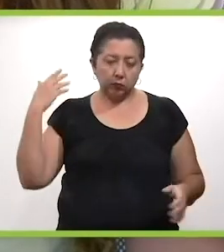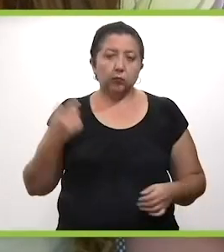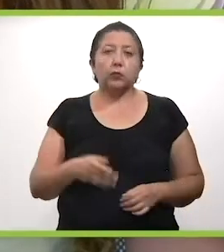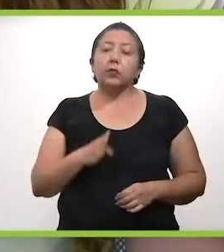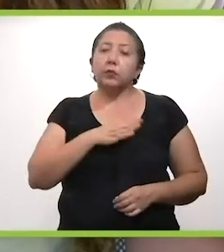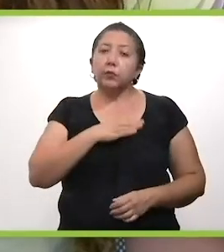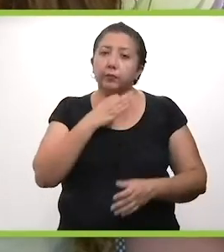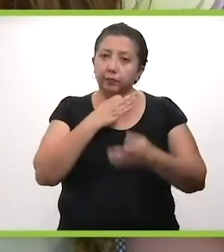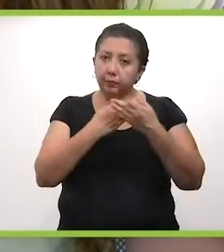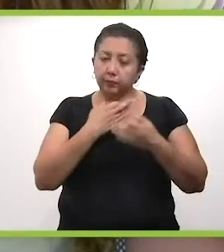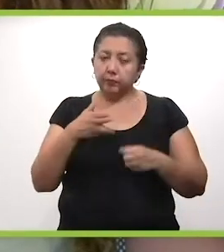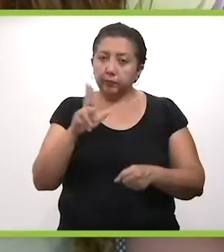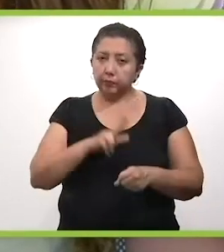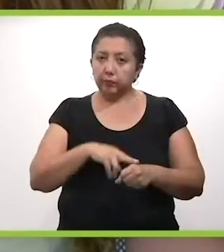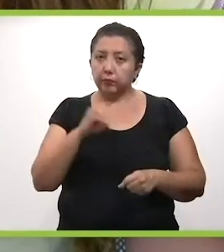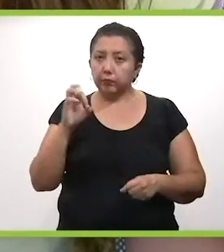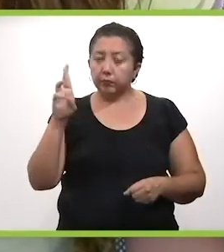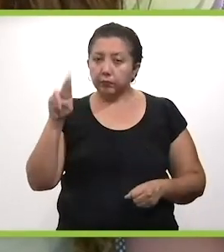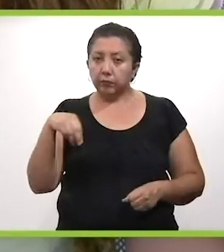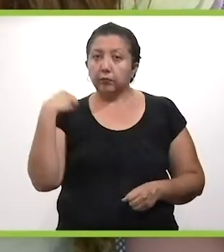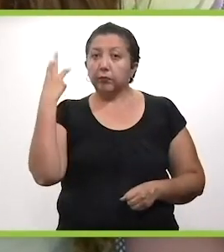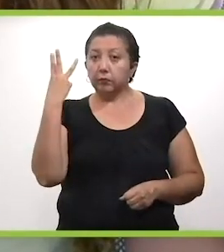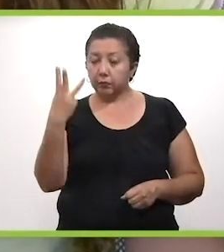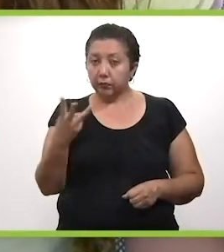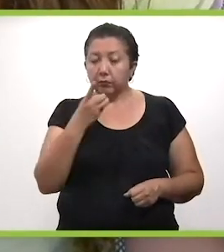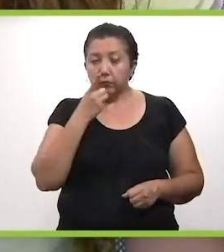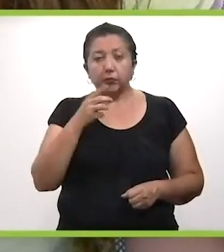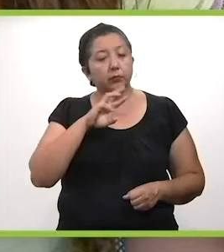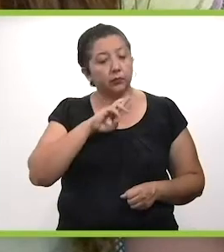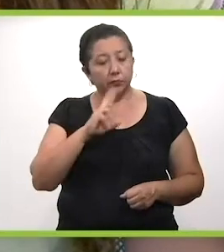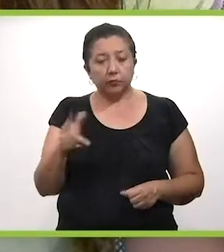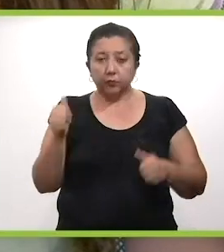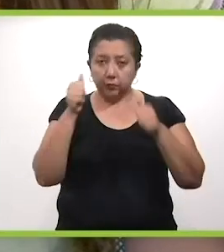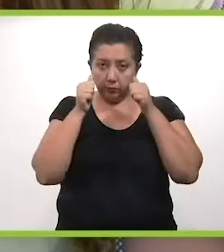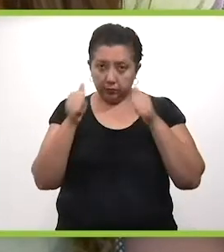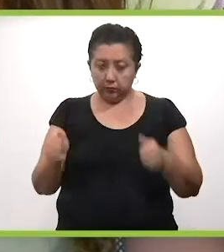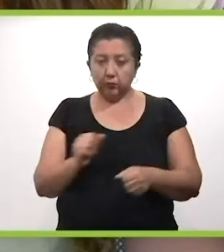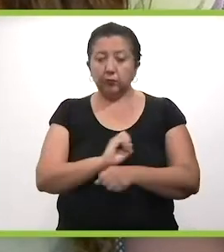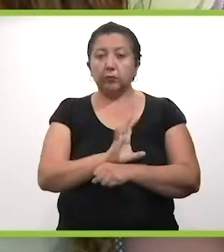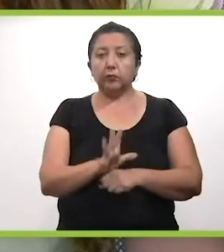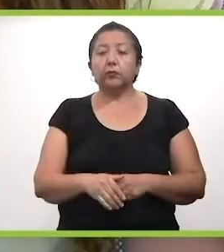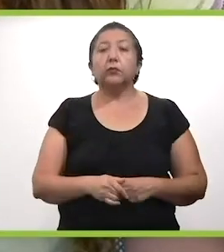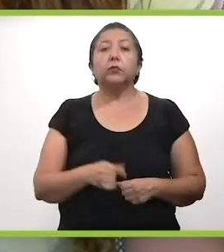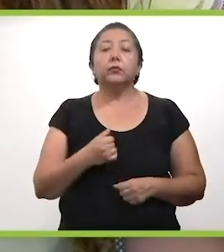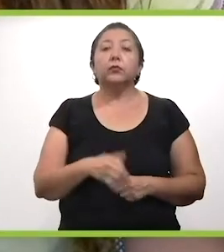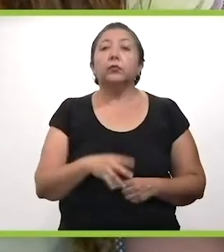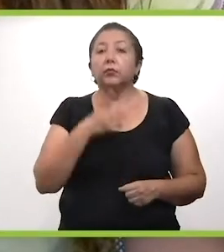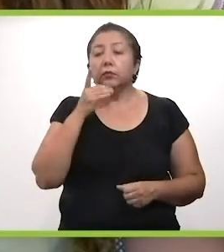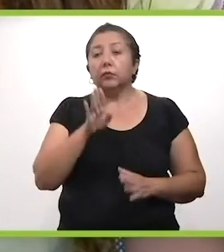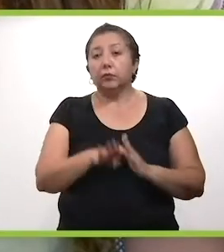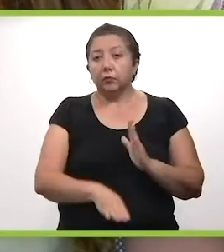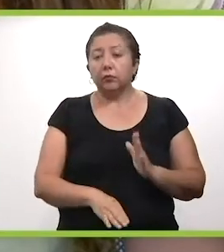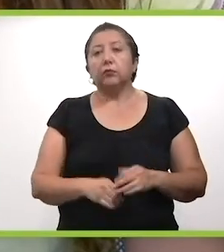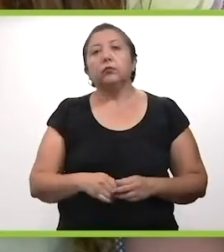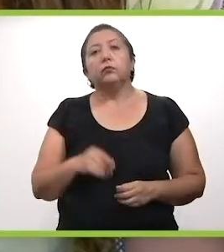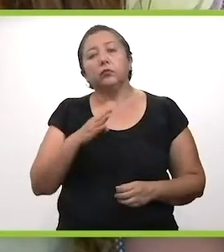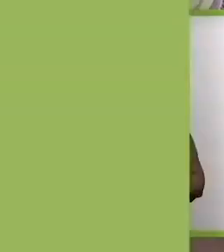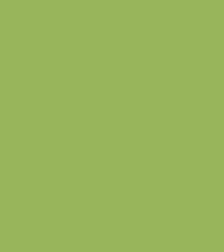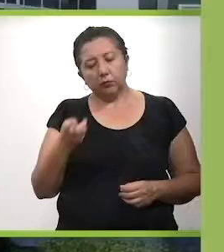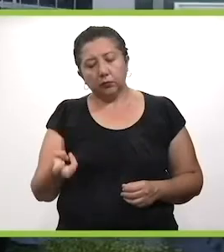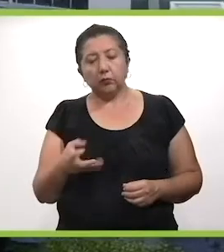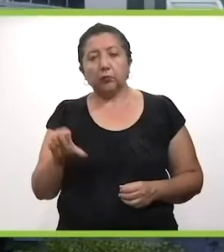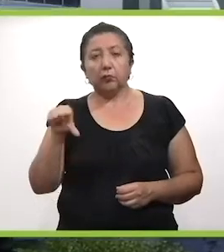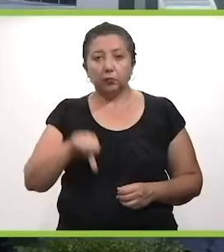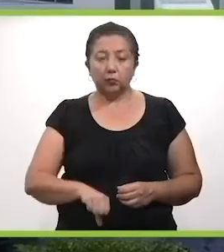unos meses nos dieron la buena noticia de que el Hospital Orán era el tercero mejor en atención a COVID con los índices de mortalidad más